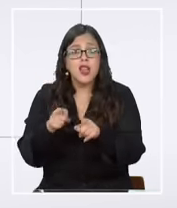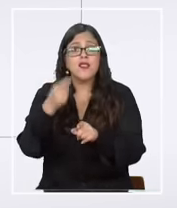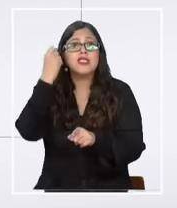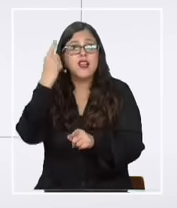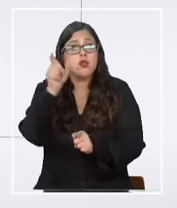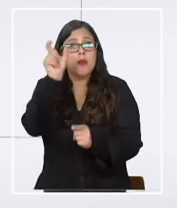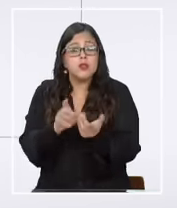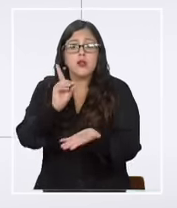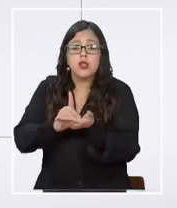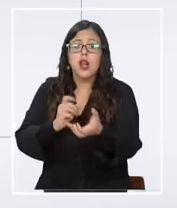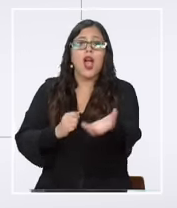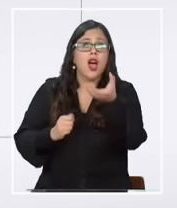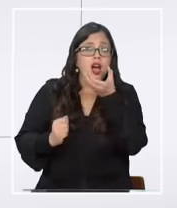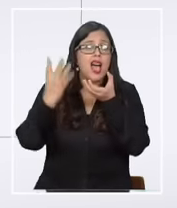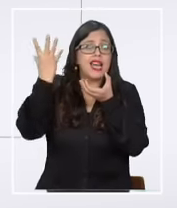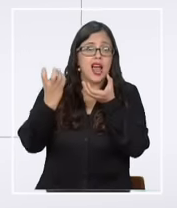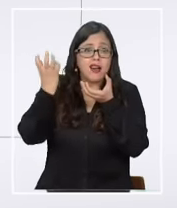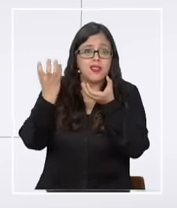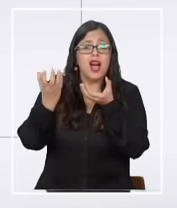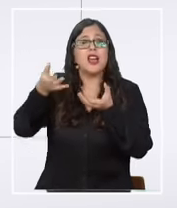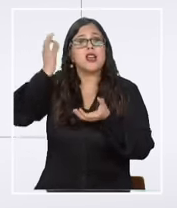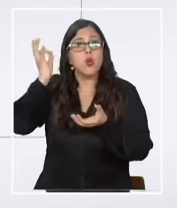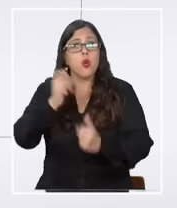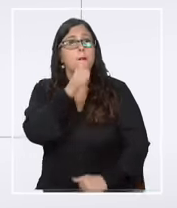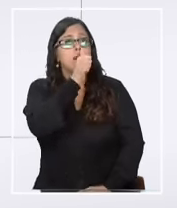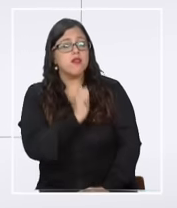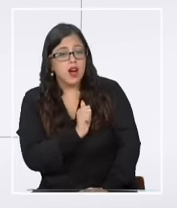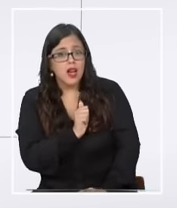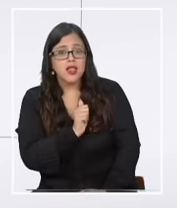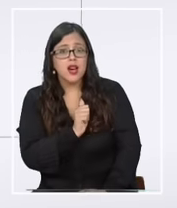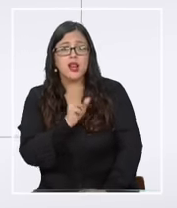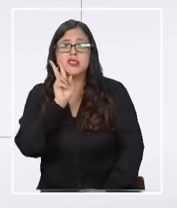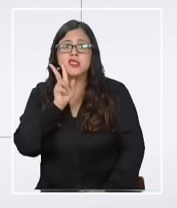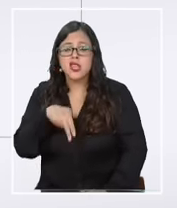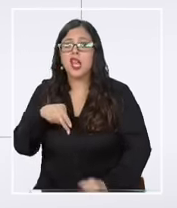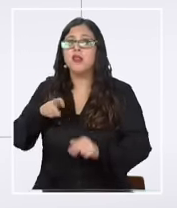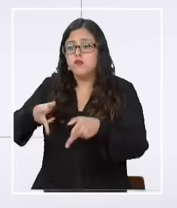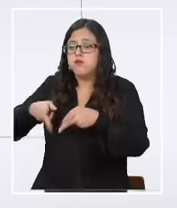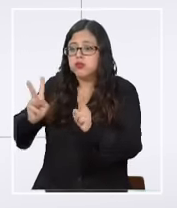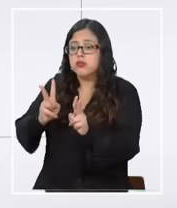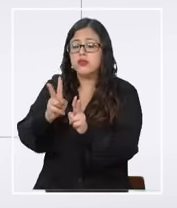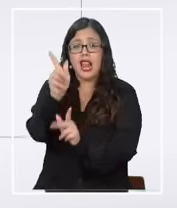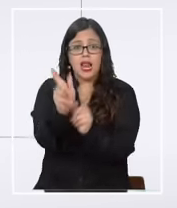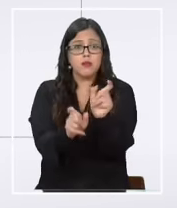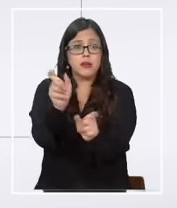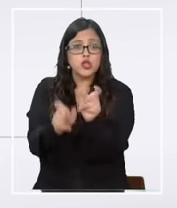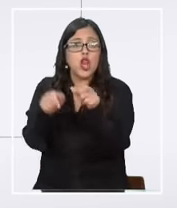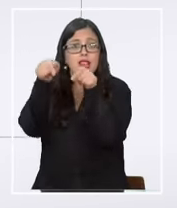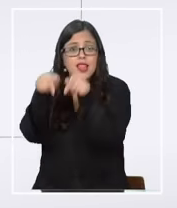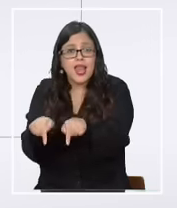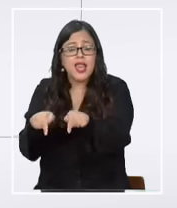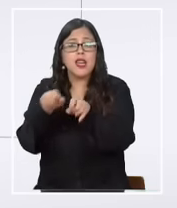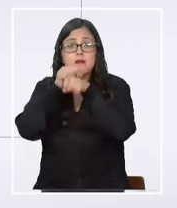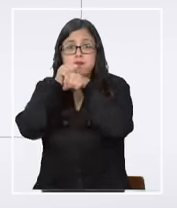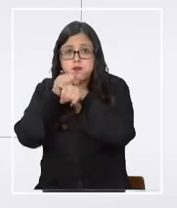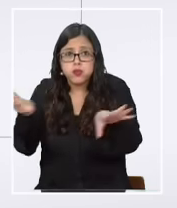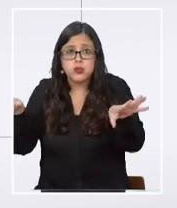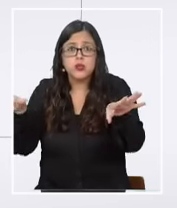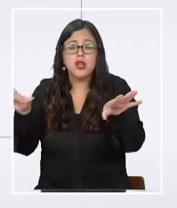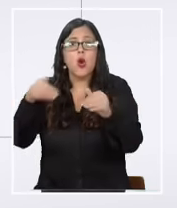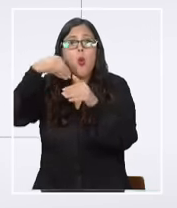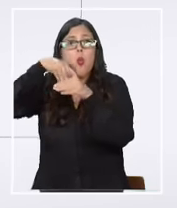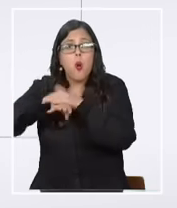efectivamente grabar una reunión que es privada sin el conocimiento de las partes involucradas difundirla